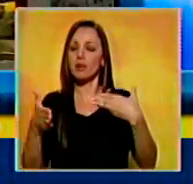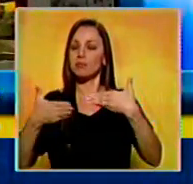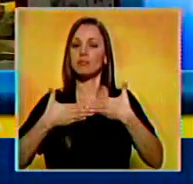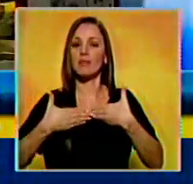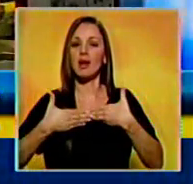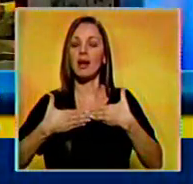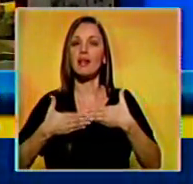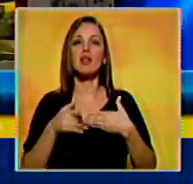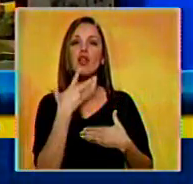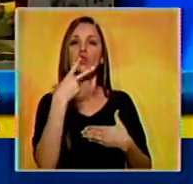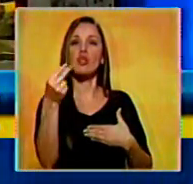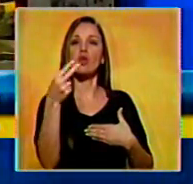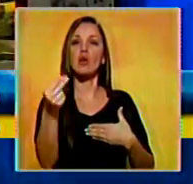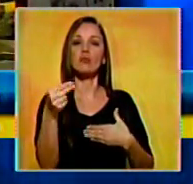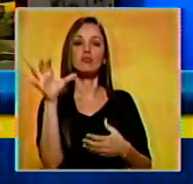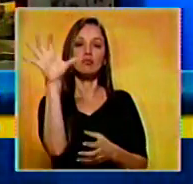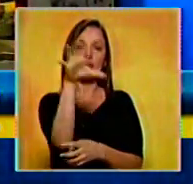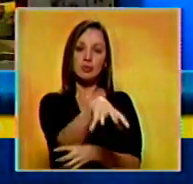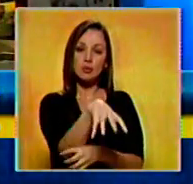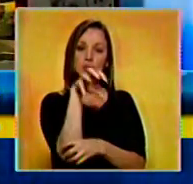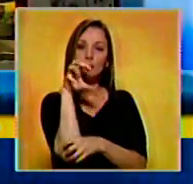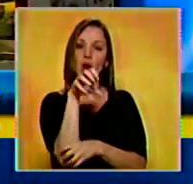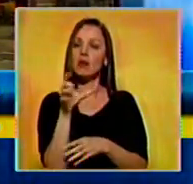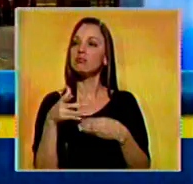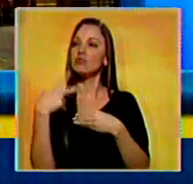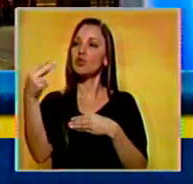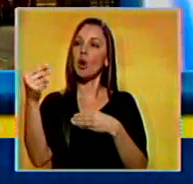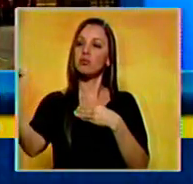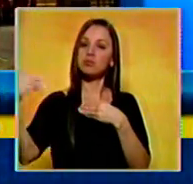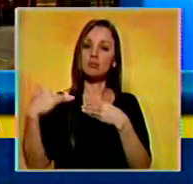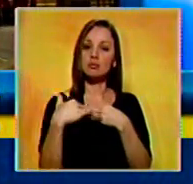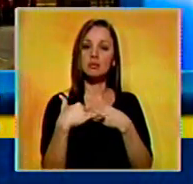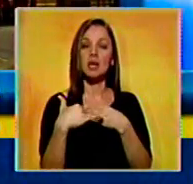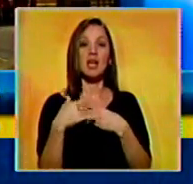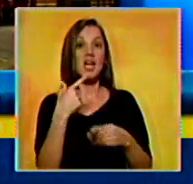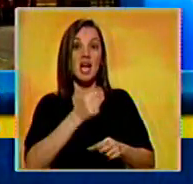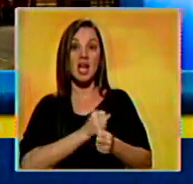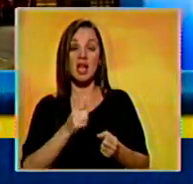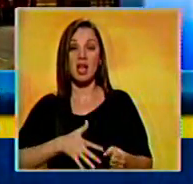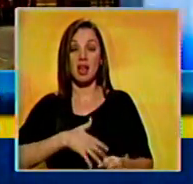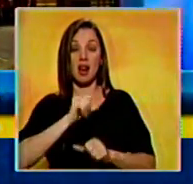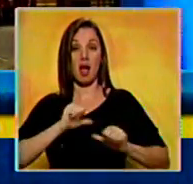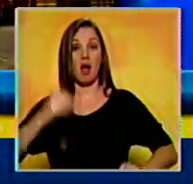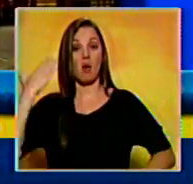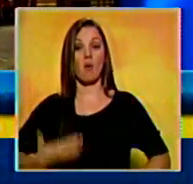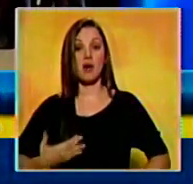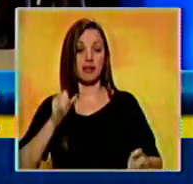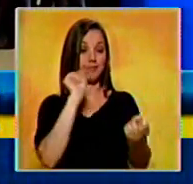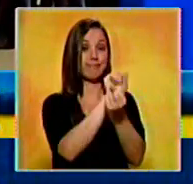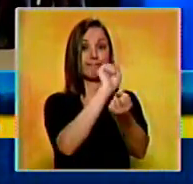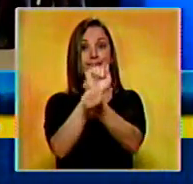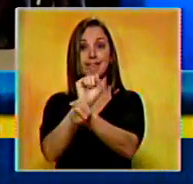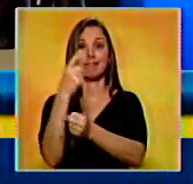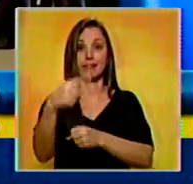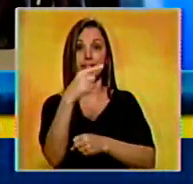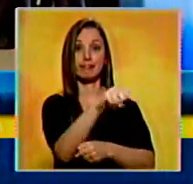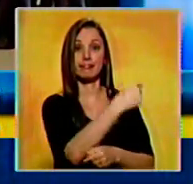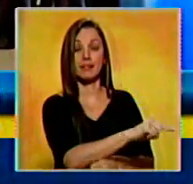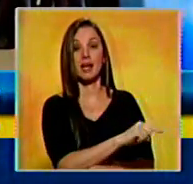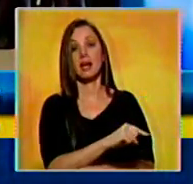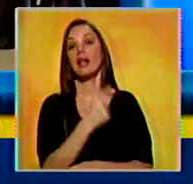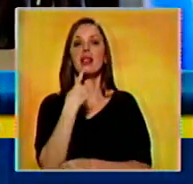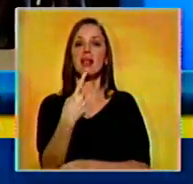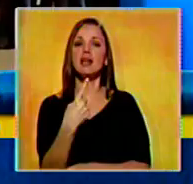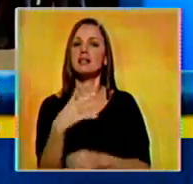principal cerrando el paso con las grúas utilizadas para descargar los contenedores y parando todas las maquinarias. Los líderes sindicales informaron que toda la